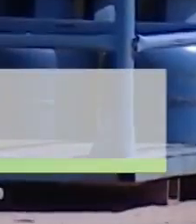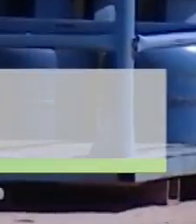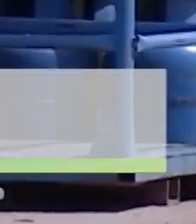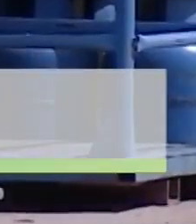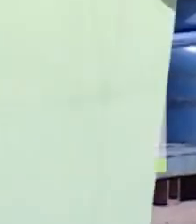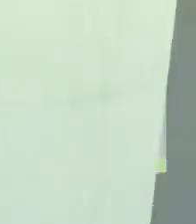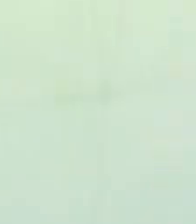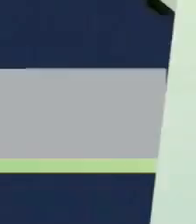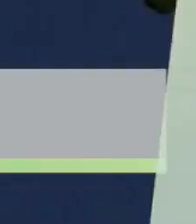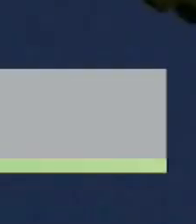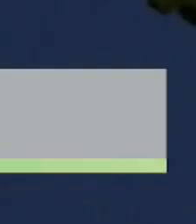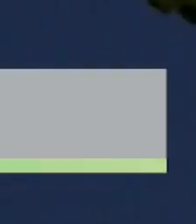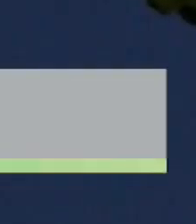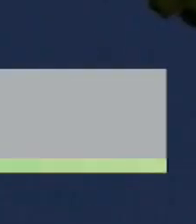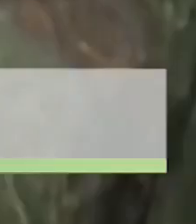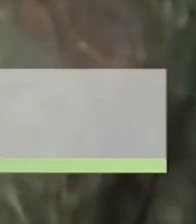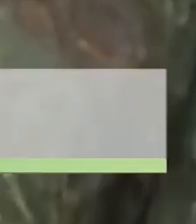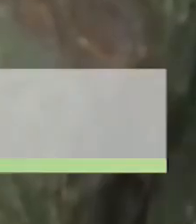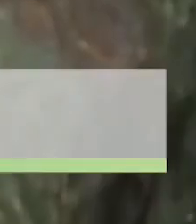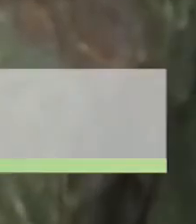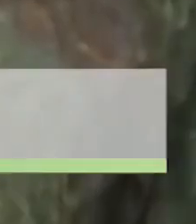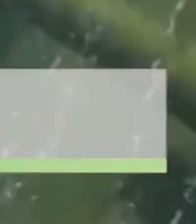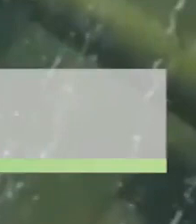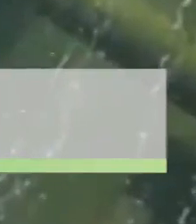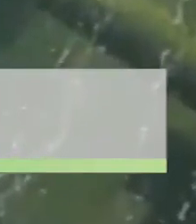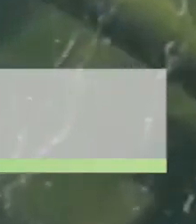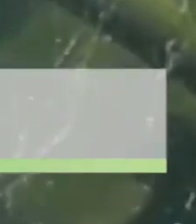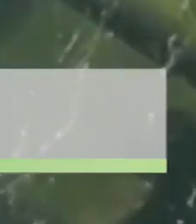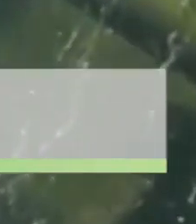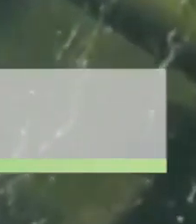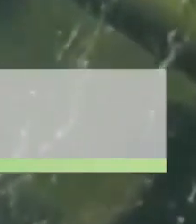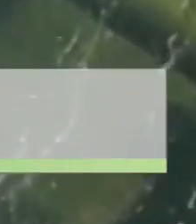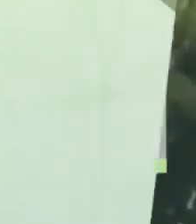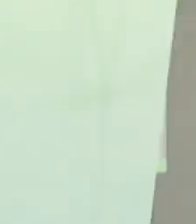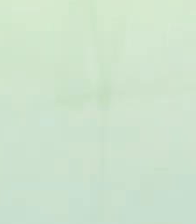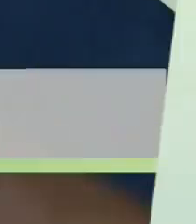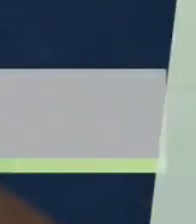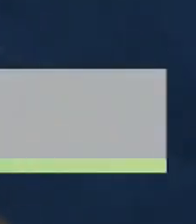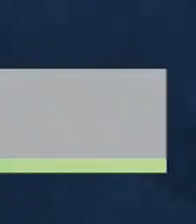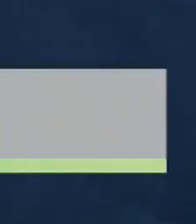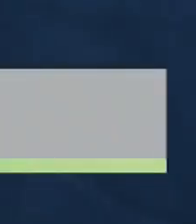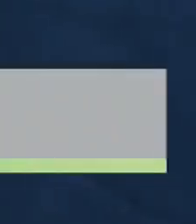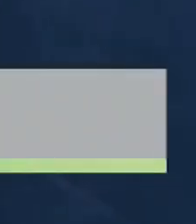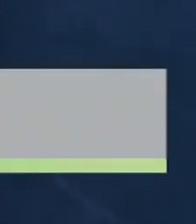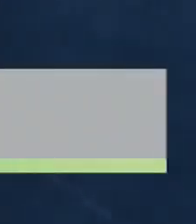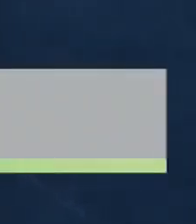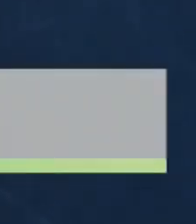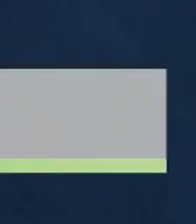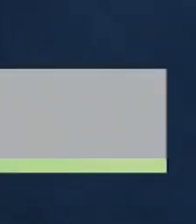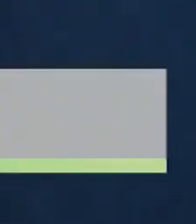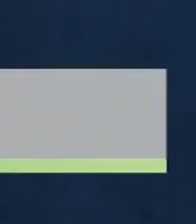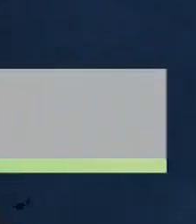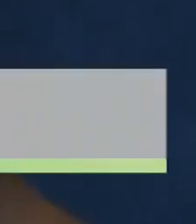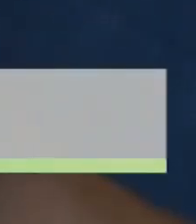kilos en el mercado. Sindicato de Ocio alerta que el proyecto Neptuno privatiza el agua potable. Más de 500 personas, entre ellas 13